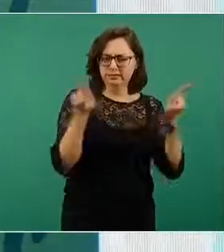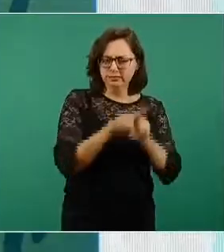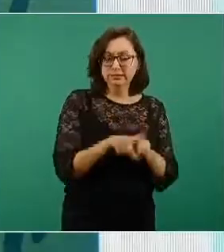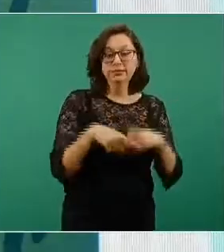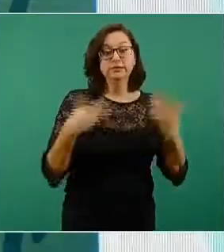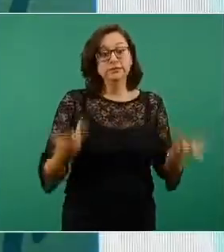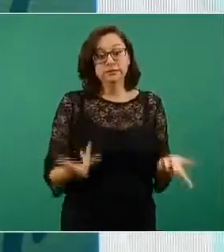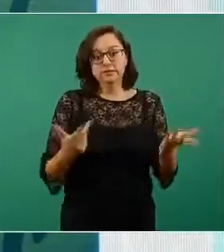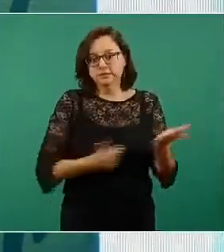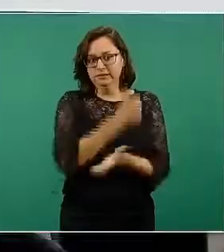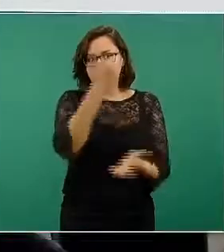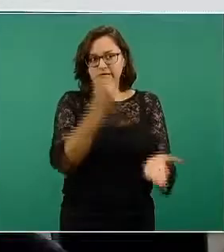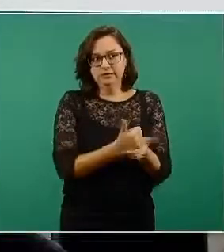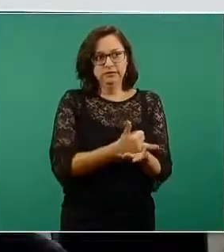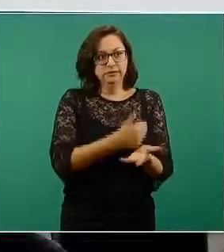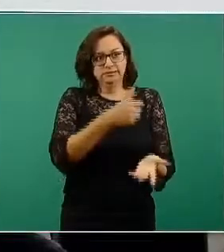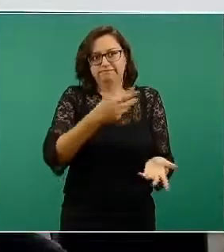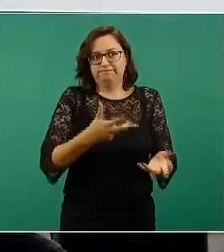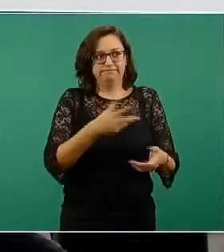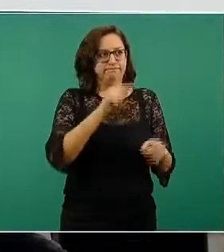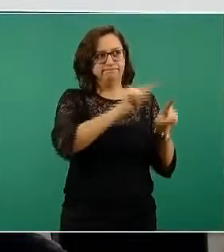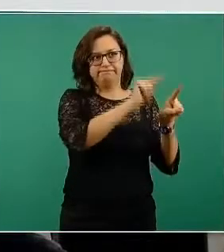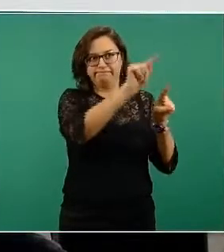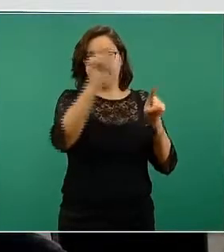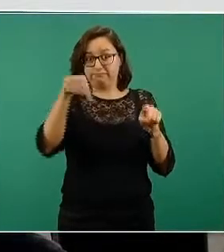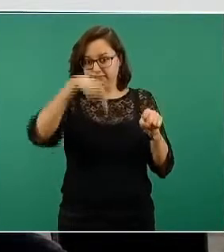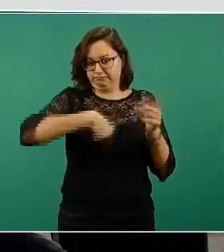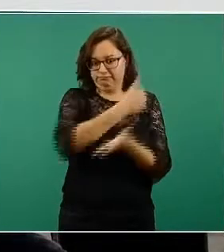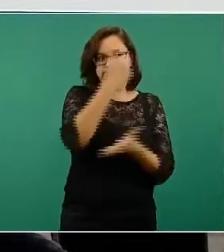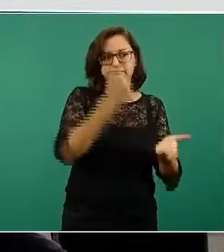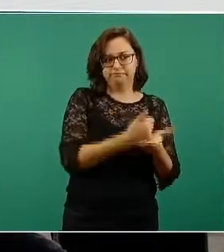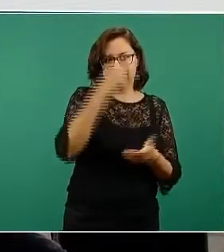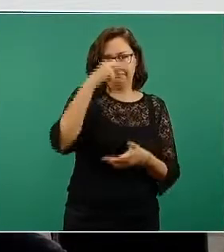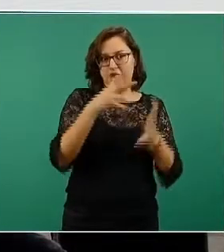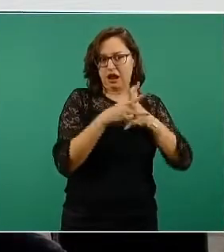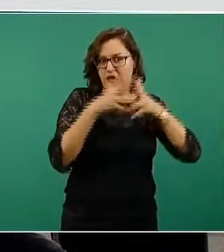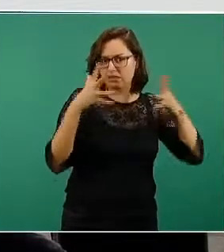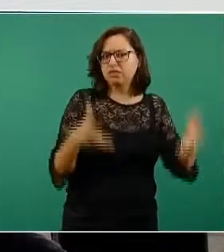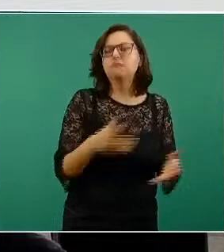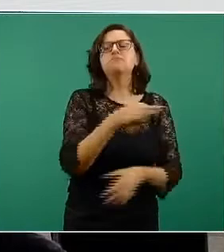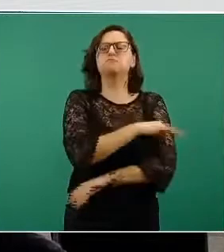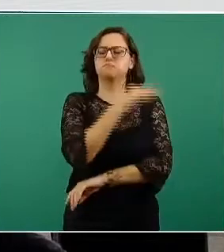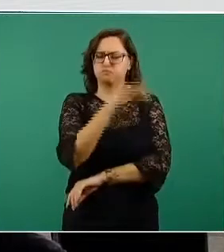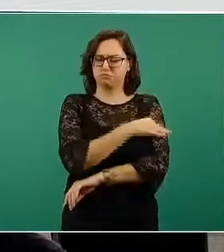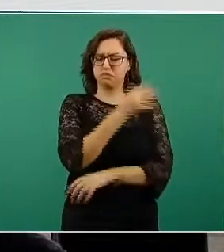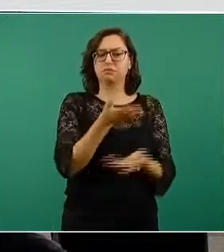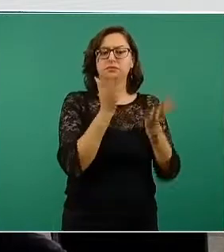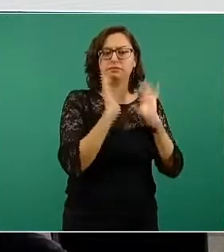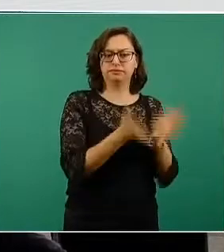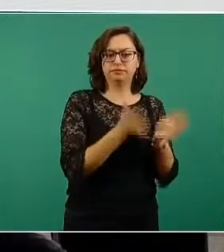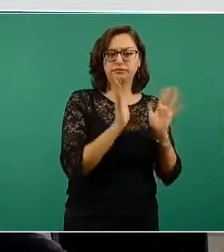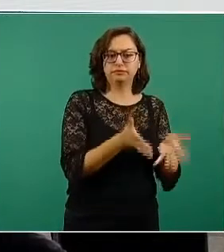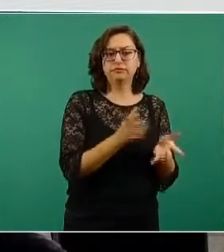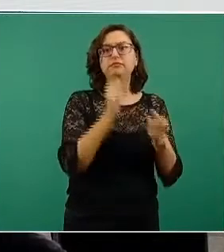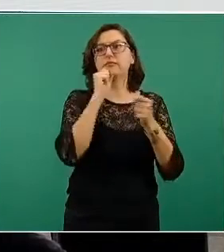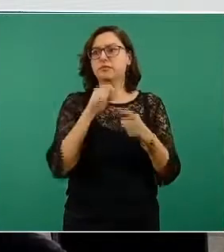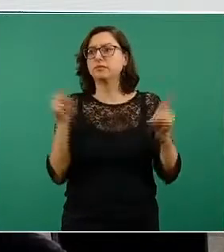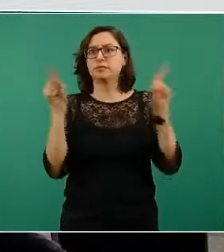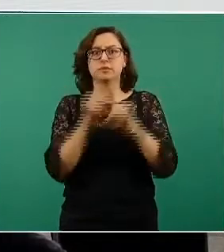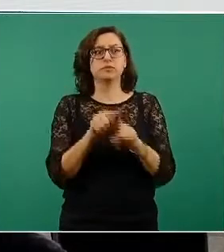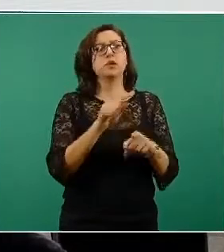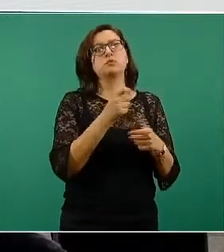ciudades tan grandes como la capital, en la Ciudad de México, en zonas también donde hay gran abundancia de recursos,